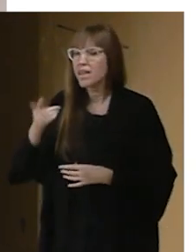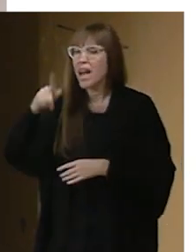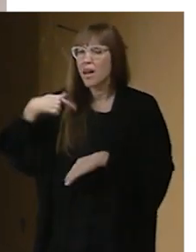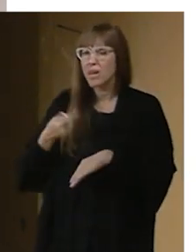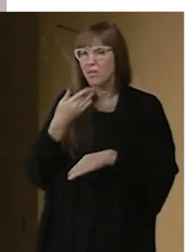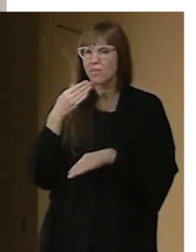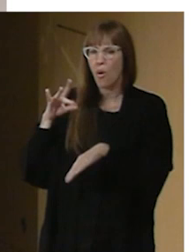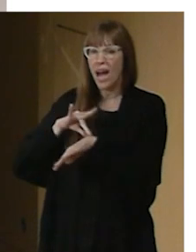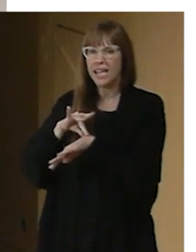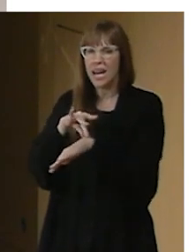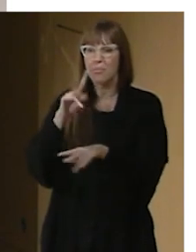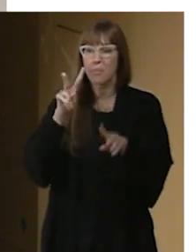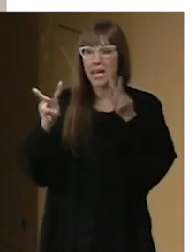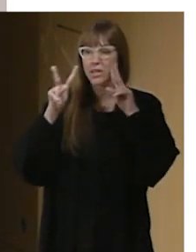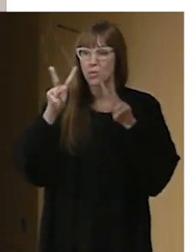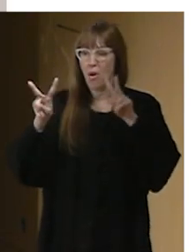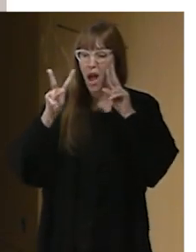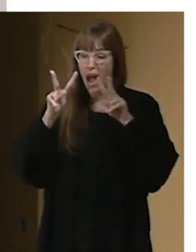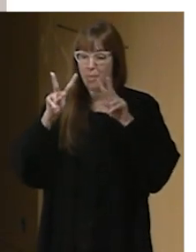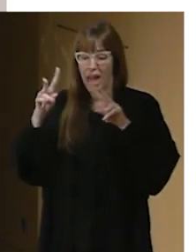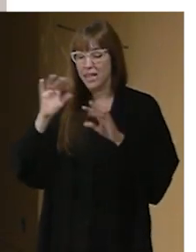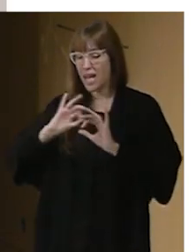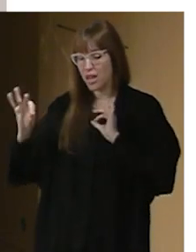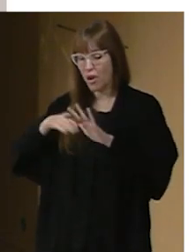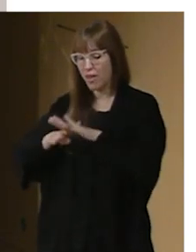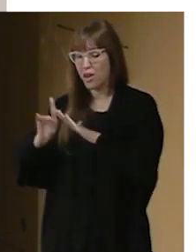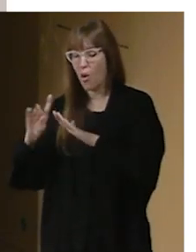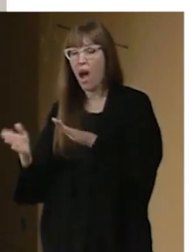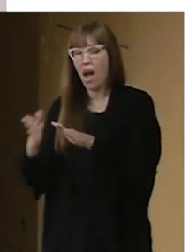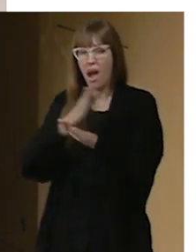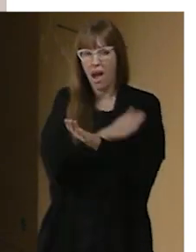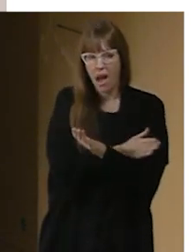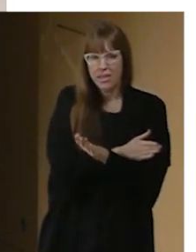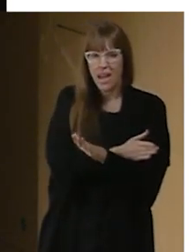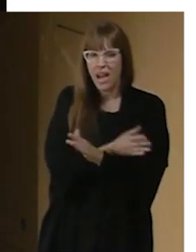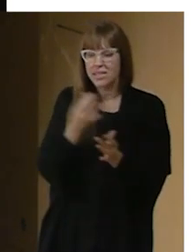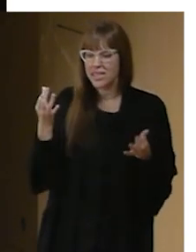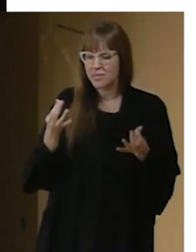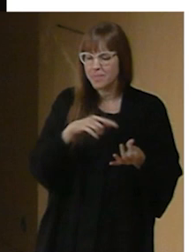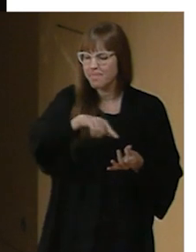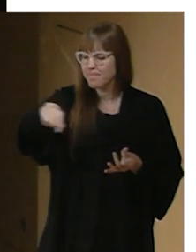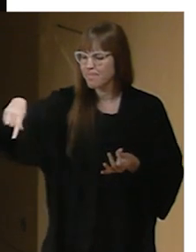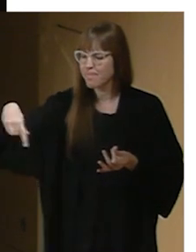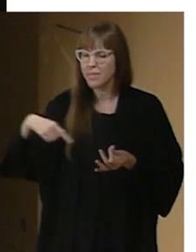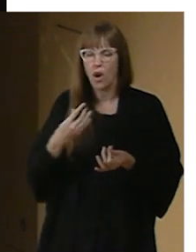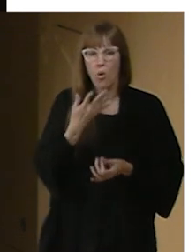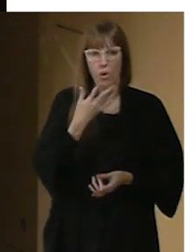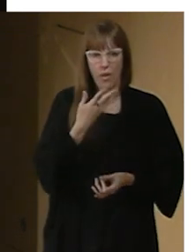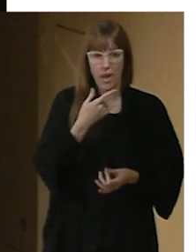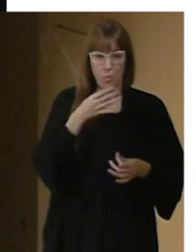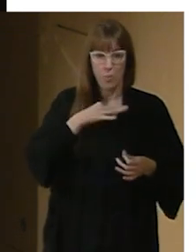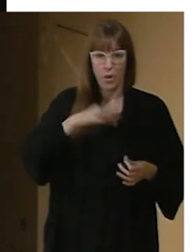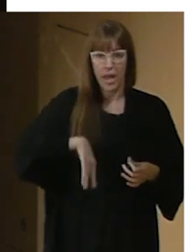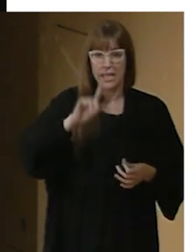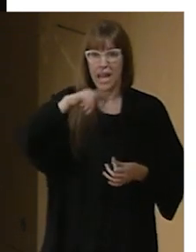la gente pueda conocer antes de atender al teatro puedan conocer qué es lo que se van a encontrar también todos los espectáculos